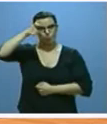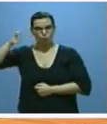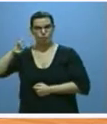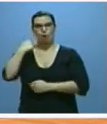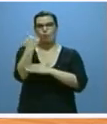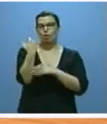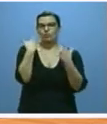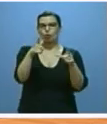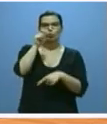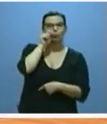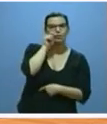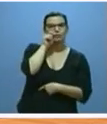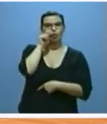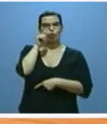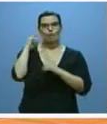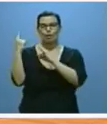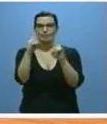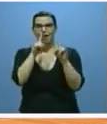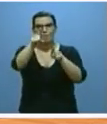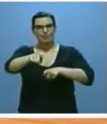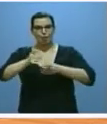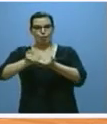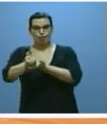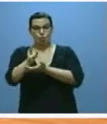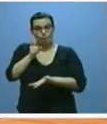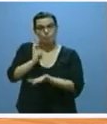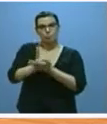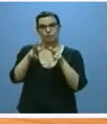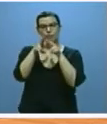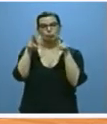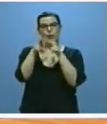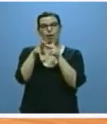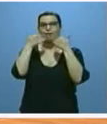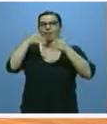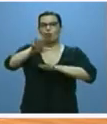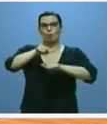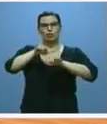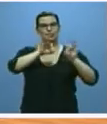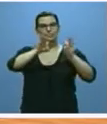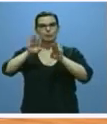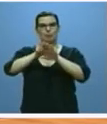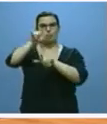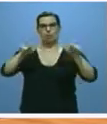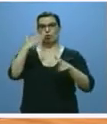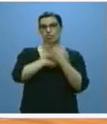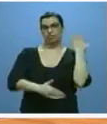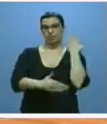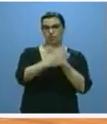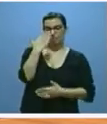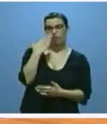turístico, el forestal, el minero y el agrario y con una apuesta social a través de convocatorias específicas para personas con discapacidad,